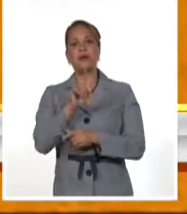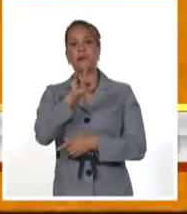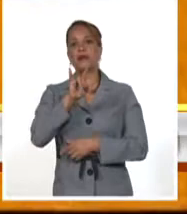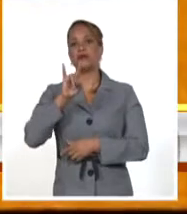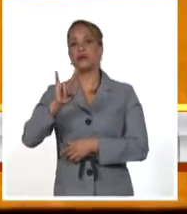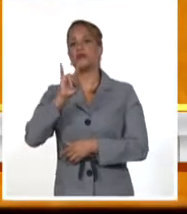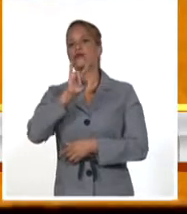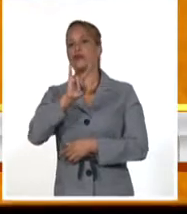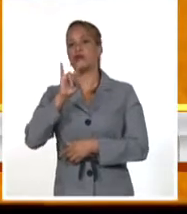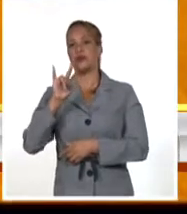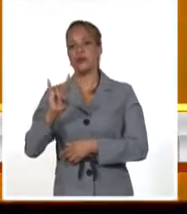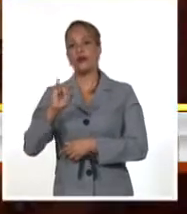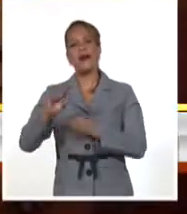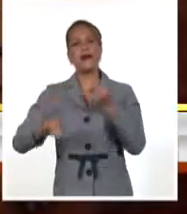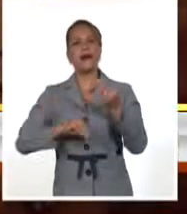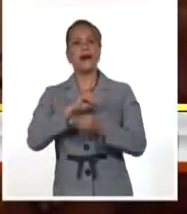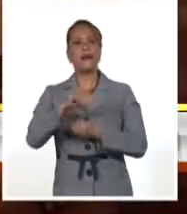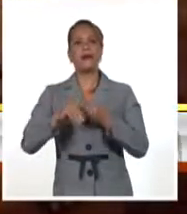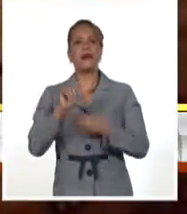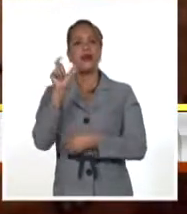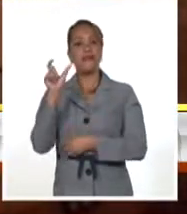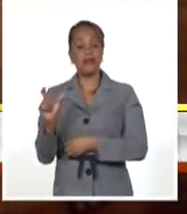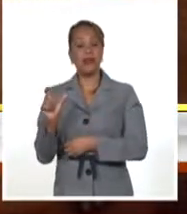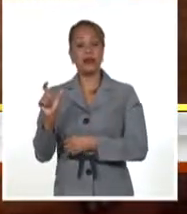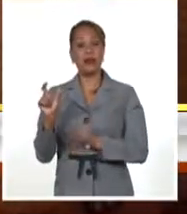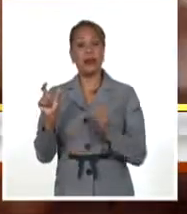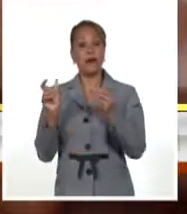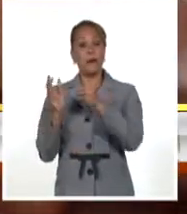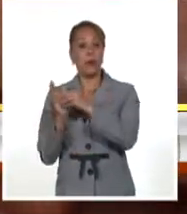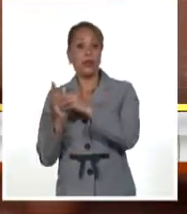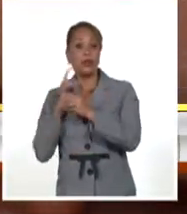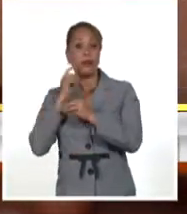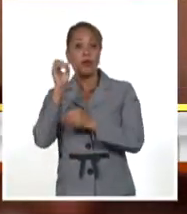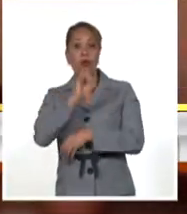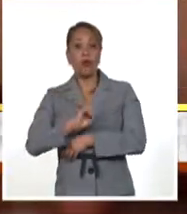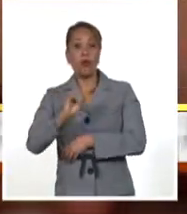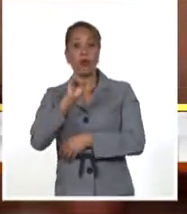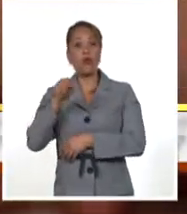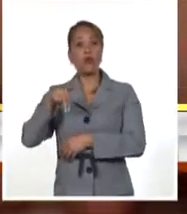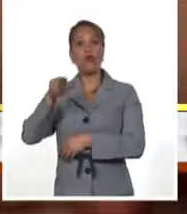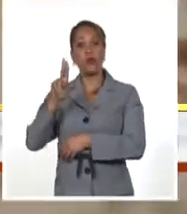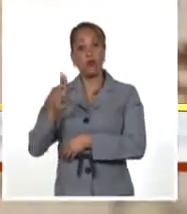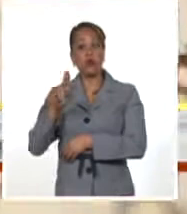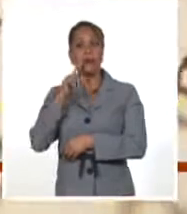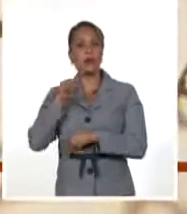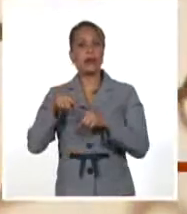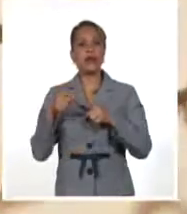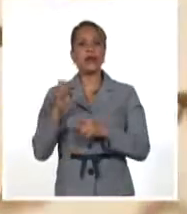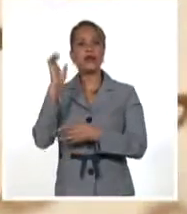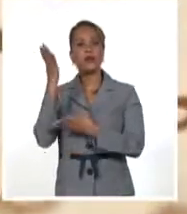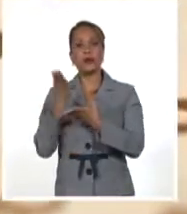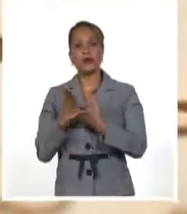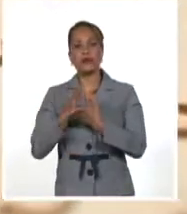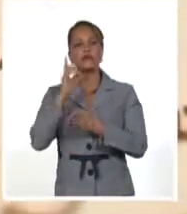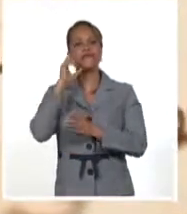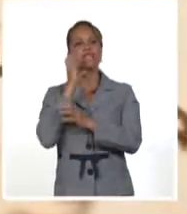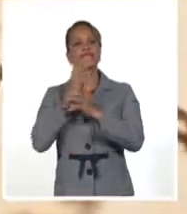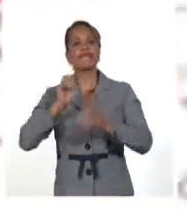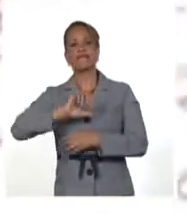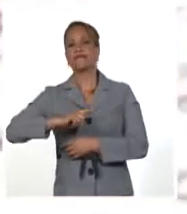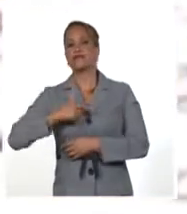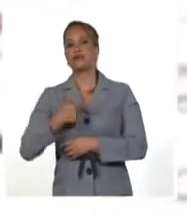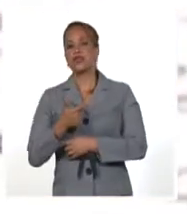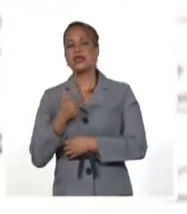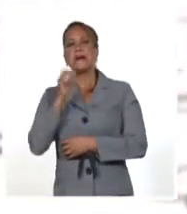y cambió la primera fecha estipulada por la Organización de las Naciones Unidas para la Educación, la Ciencia y la Cultura, pues